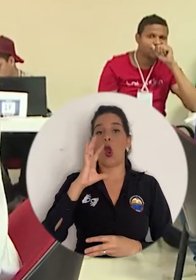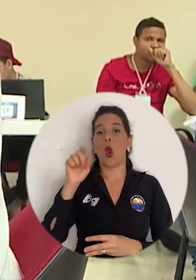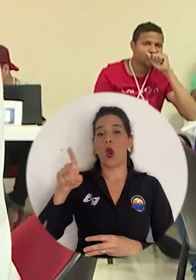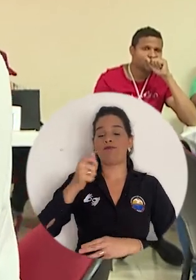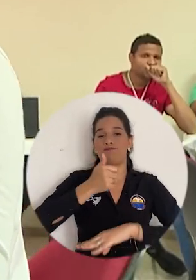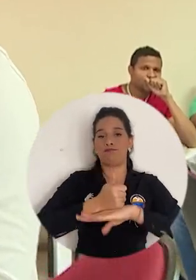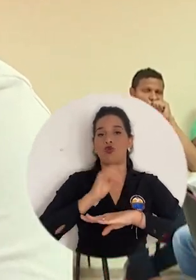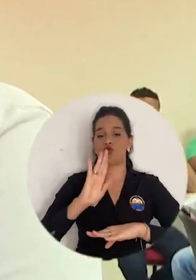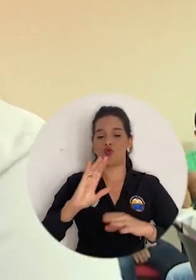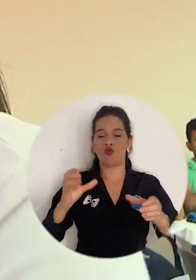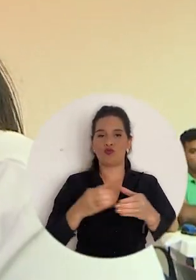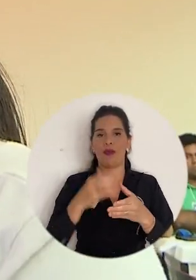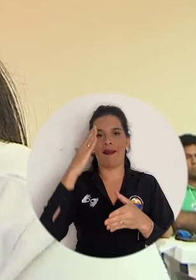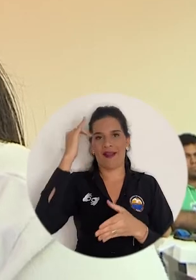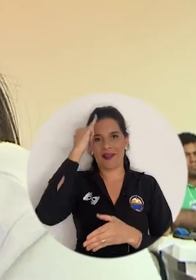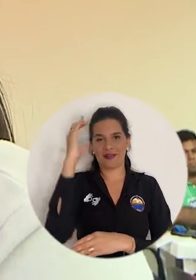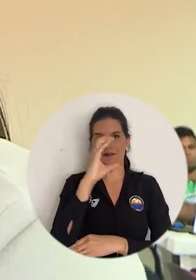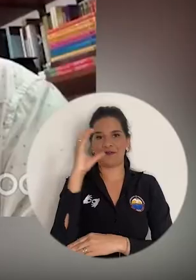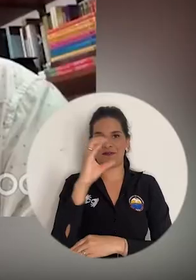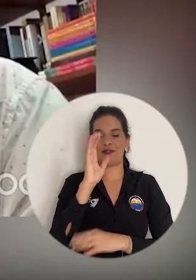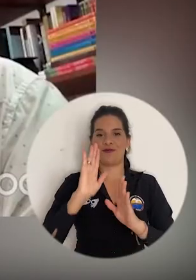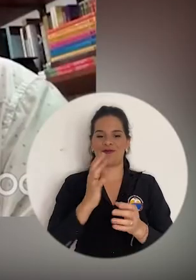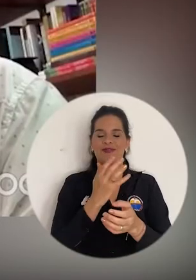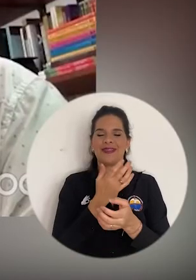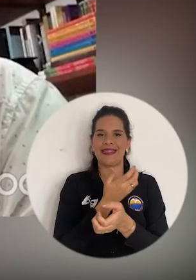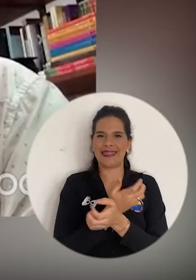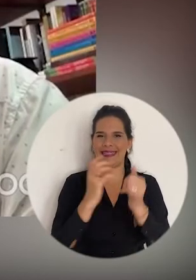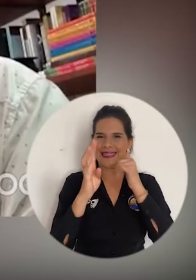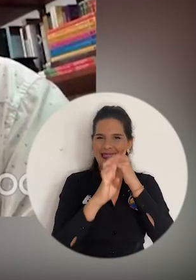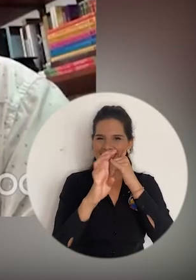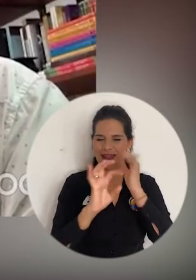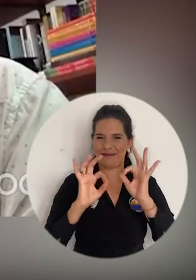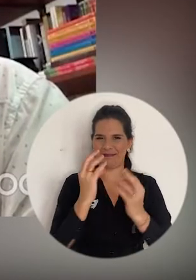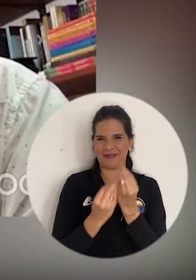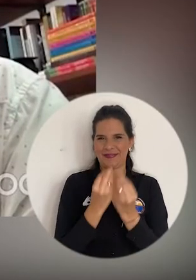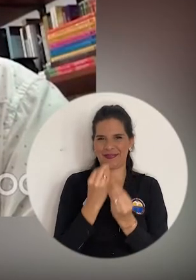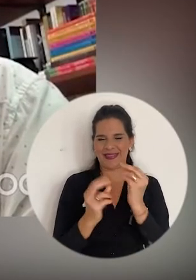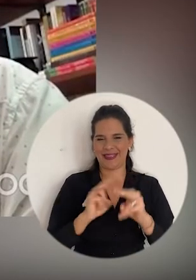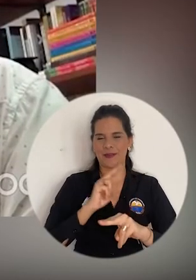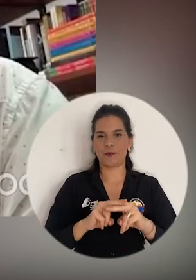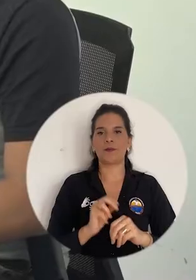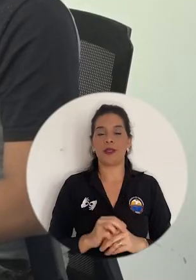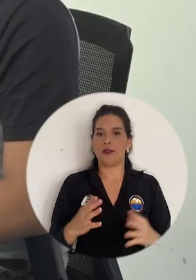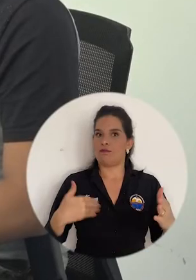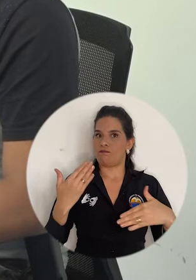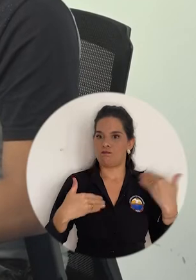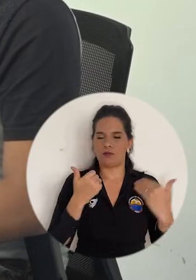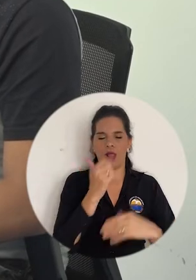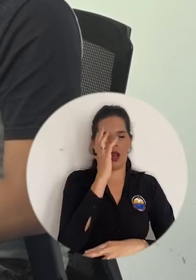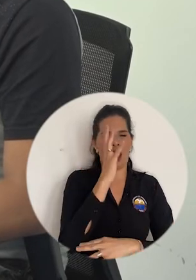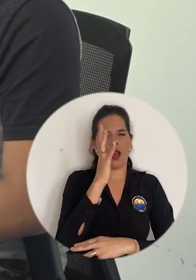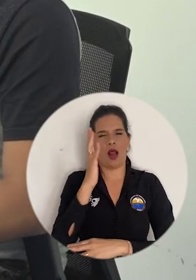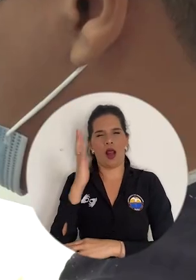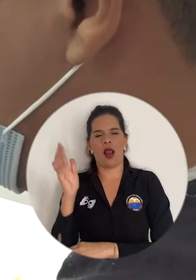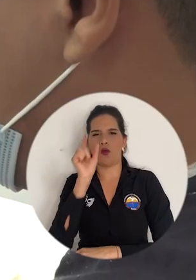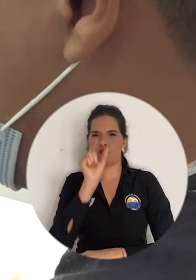Colombiana de Ciencias Exactas, Físicas y Naturales. La verdad que estamos muy complacidos de que este ciclo de conferencias se dé y que está ligado